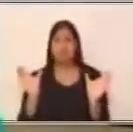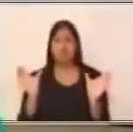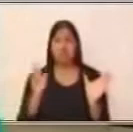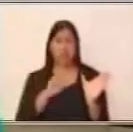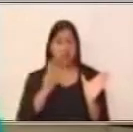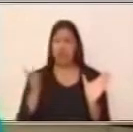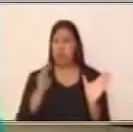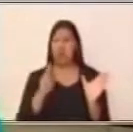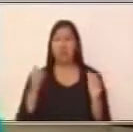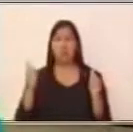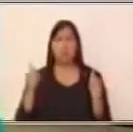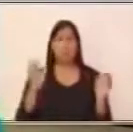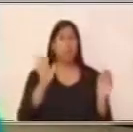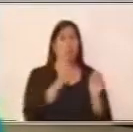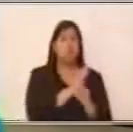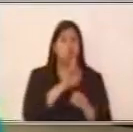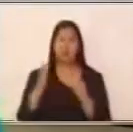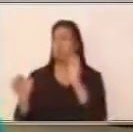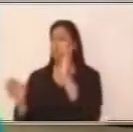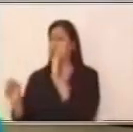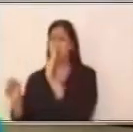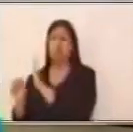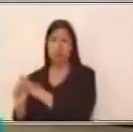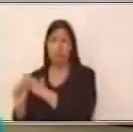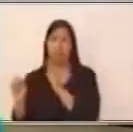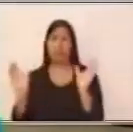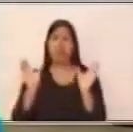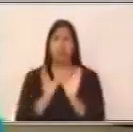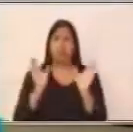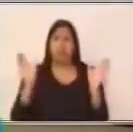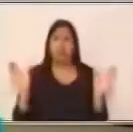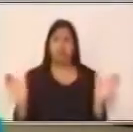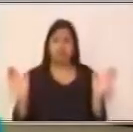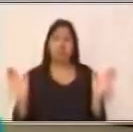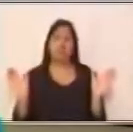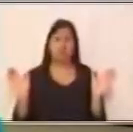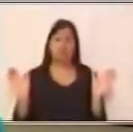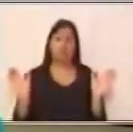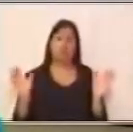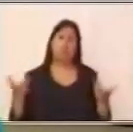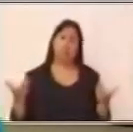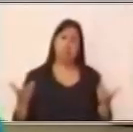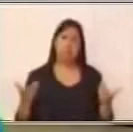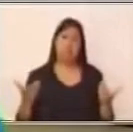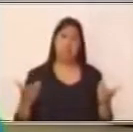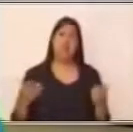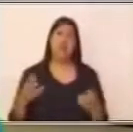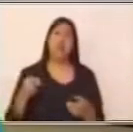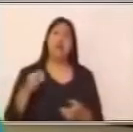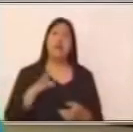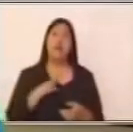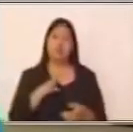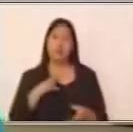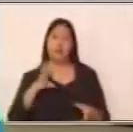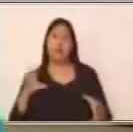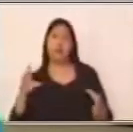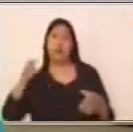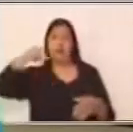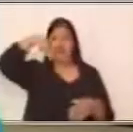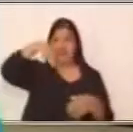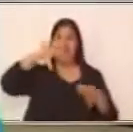a expresar un pensamiento completo o van a tener un sentido completo. Es decir, que si tienen o no tienen el nexo,